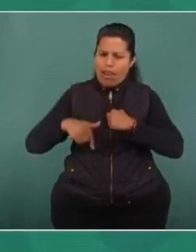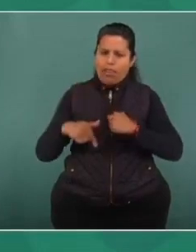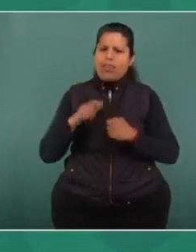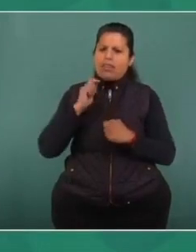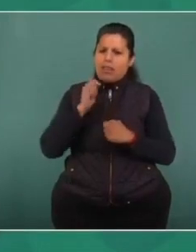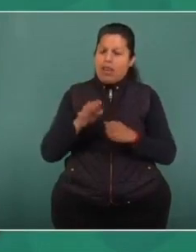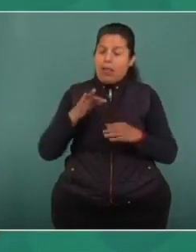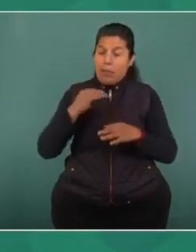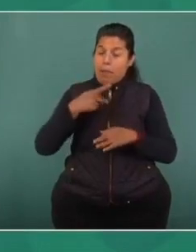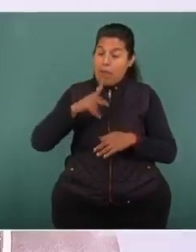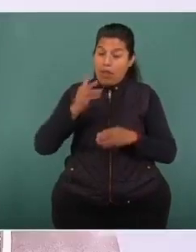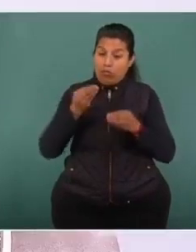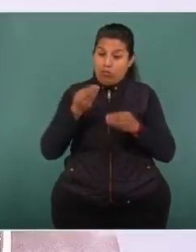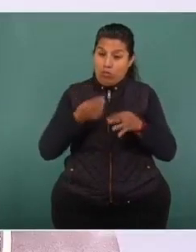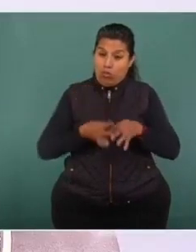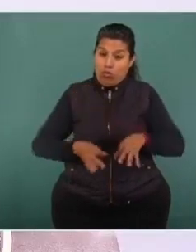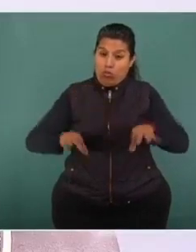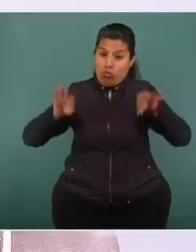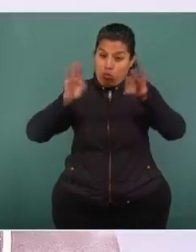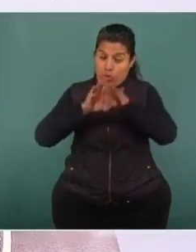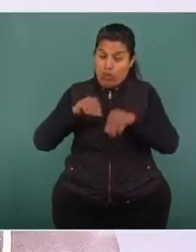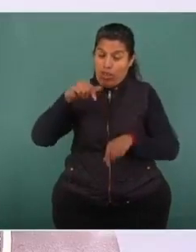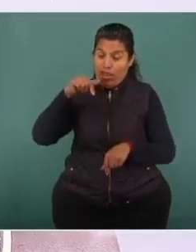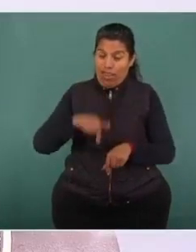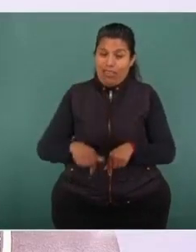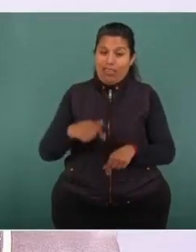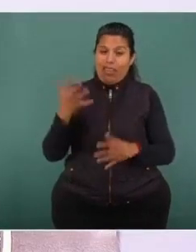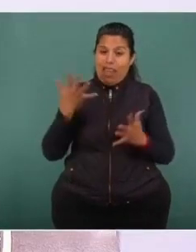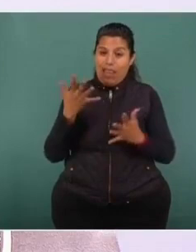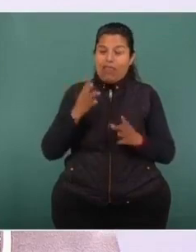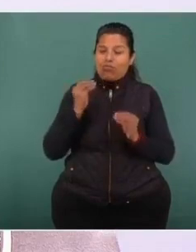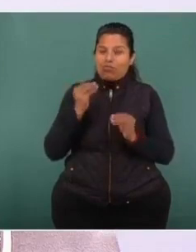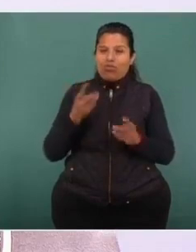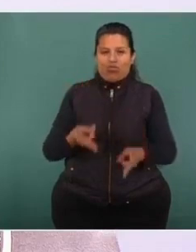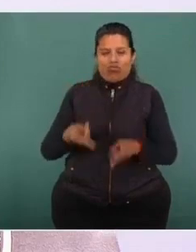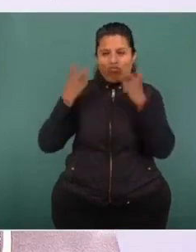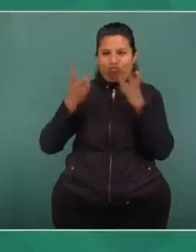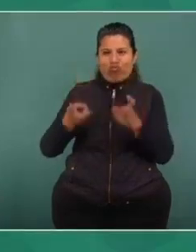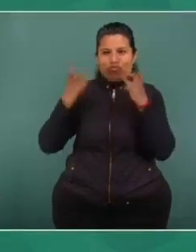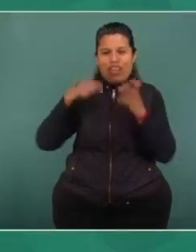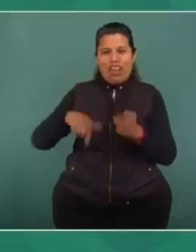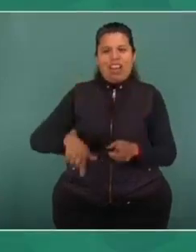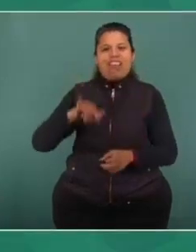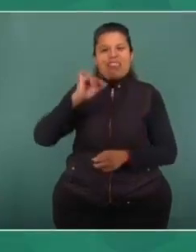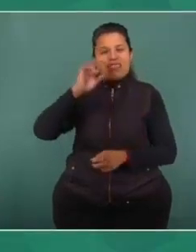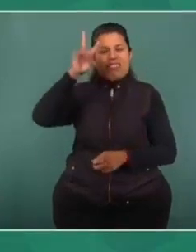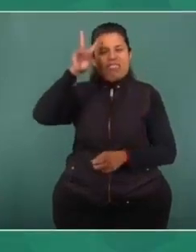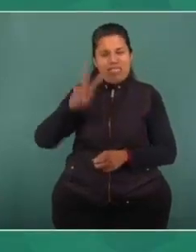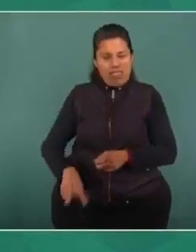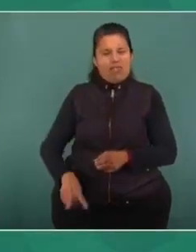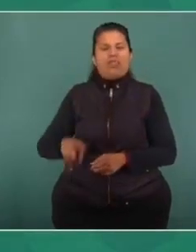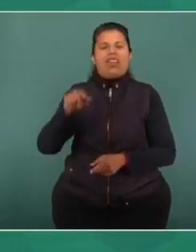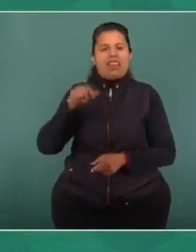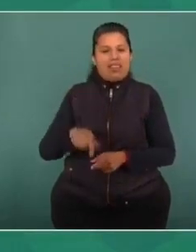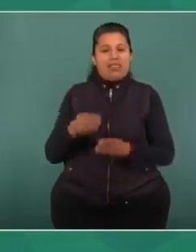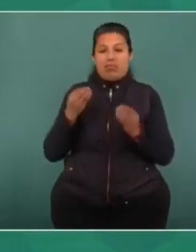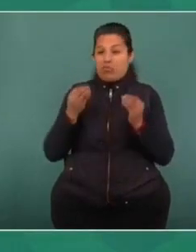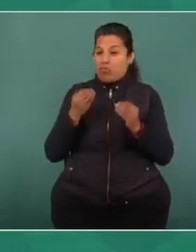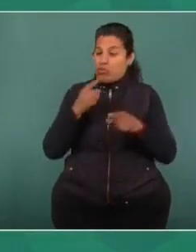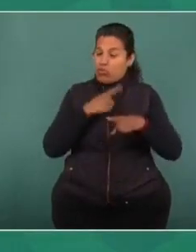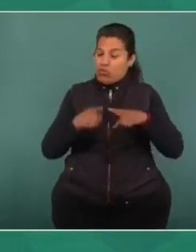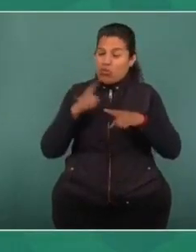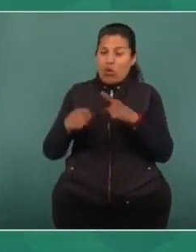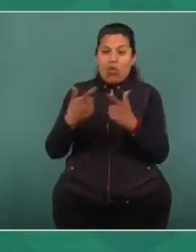ductos importantes que genera presencia delincuencial, tiene esta condición de una variedad de